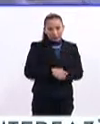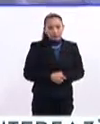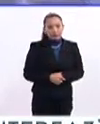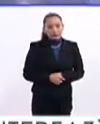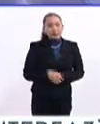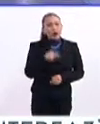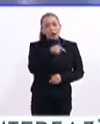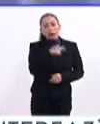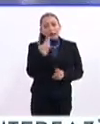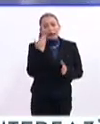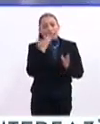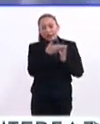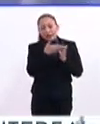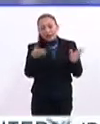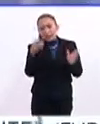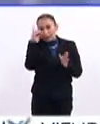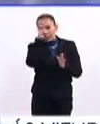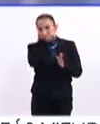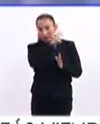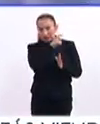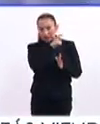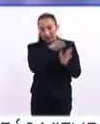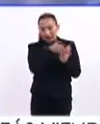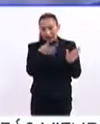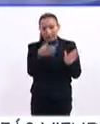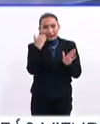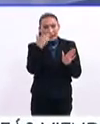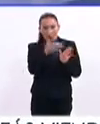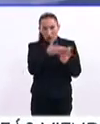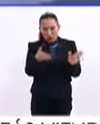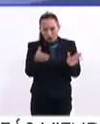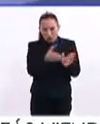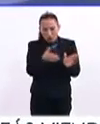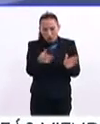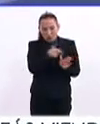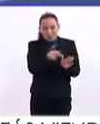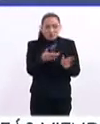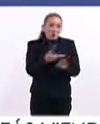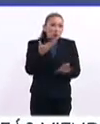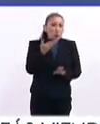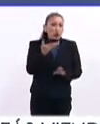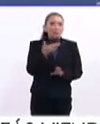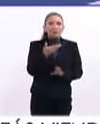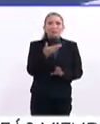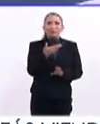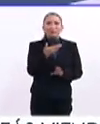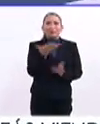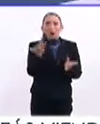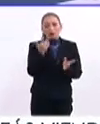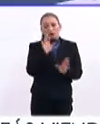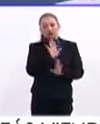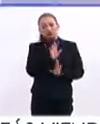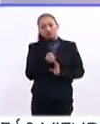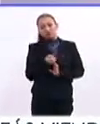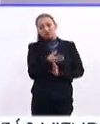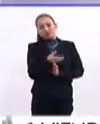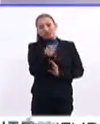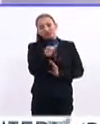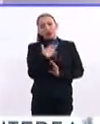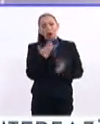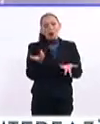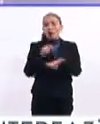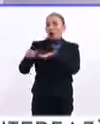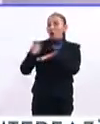sobre esta etapa que es compleja, ¿no? Porque, bueno, es una etapa en donde está muy estereotipada con temas de